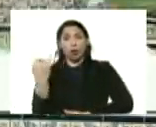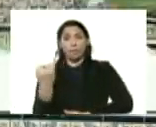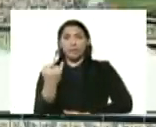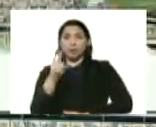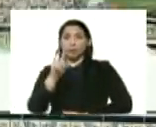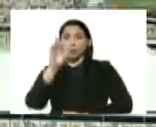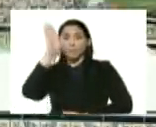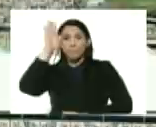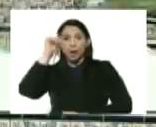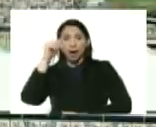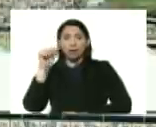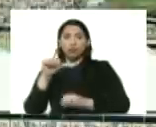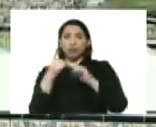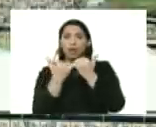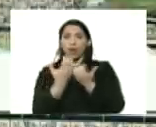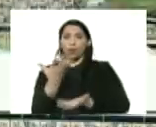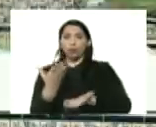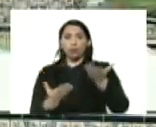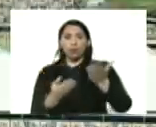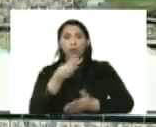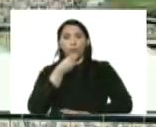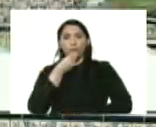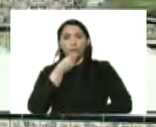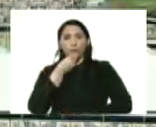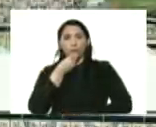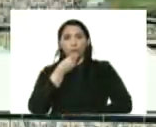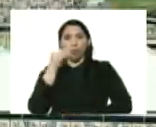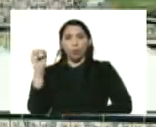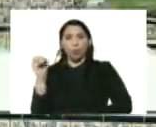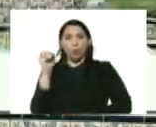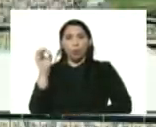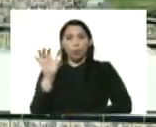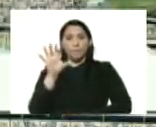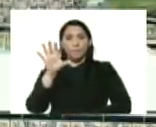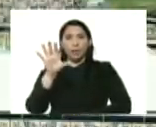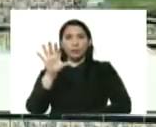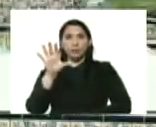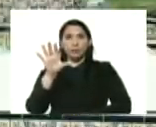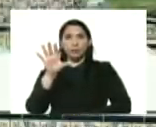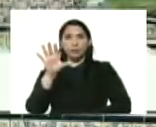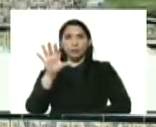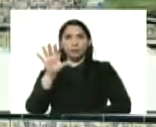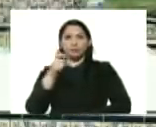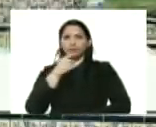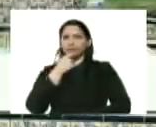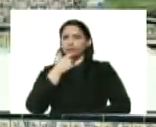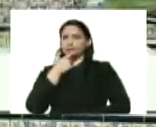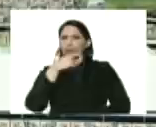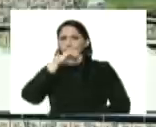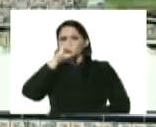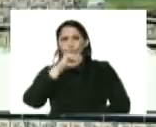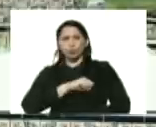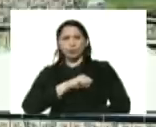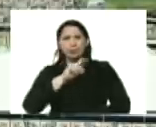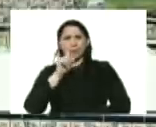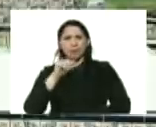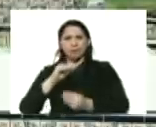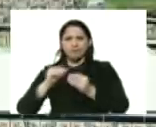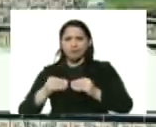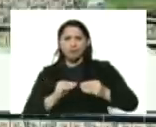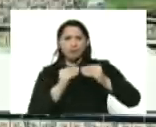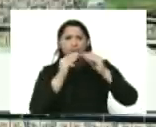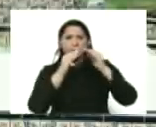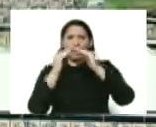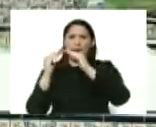un baño sala cocina comedor en el oriente del país una belleza además los terminados se hicieron